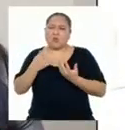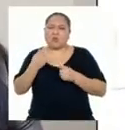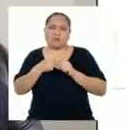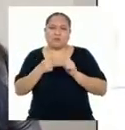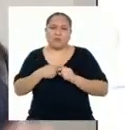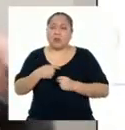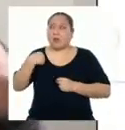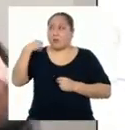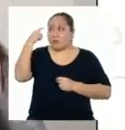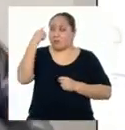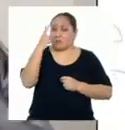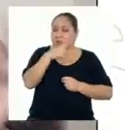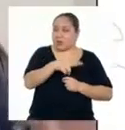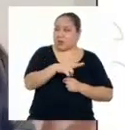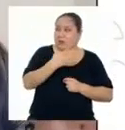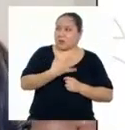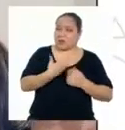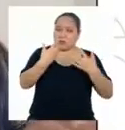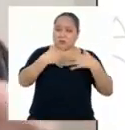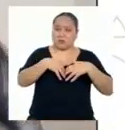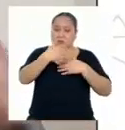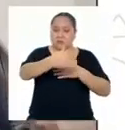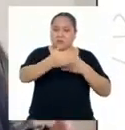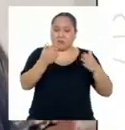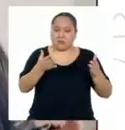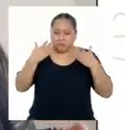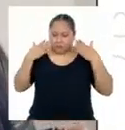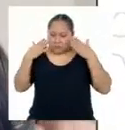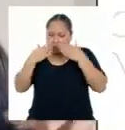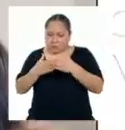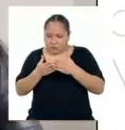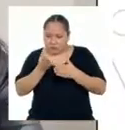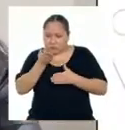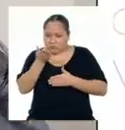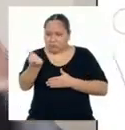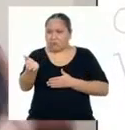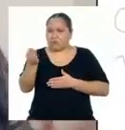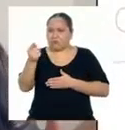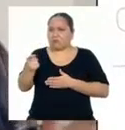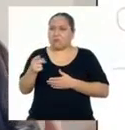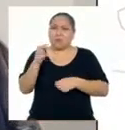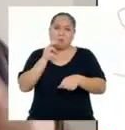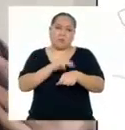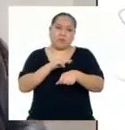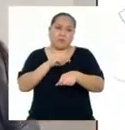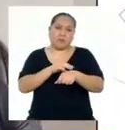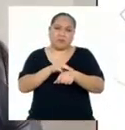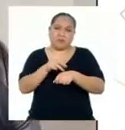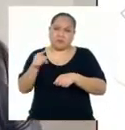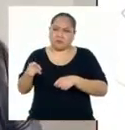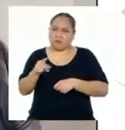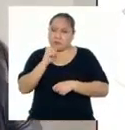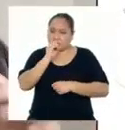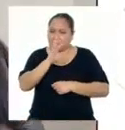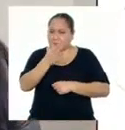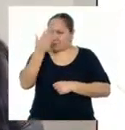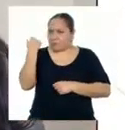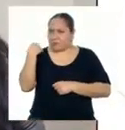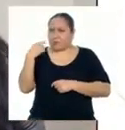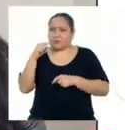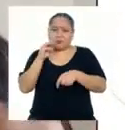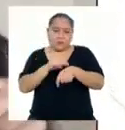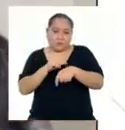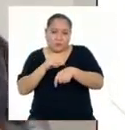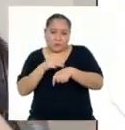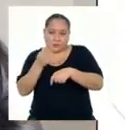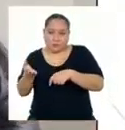nuclear que tenemos en el Perú Está técnicamente, directamente dirigida a lo que es la medicina Y como dije anteriormente, en